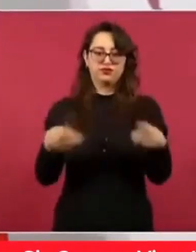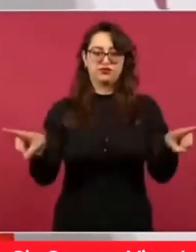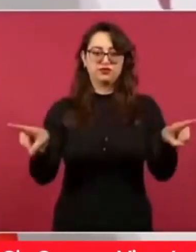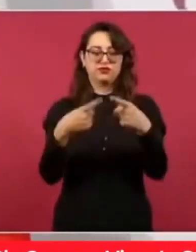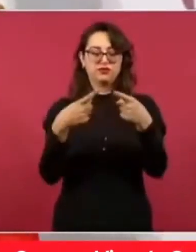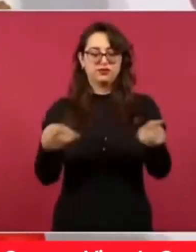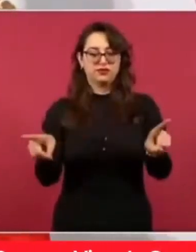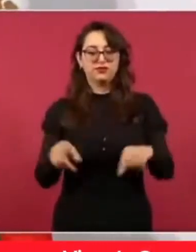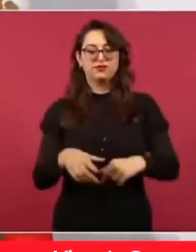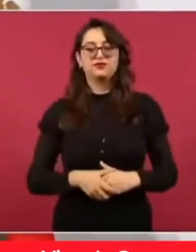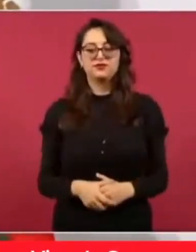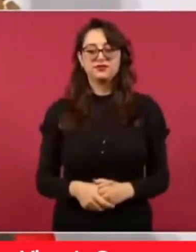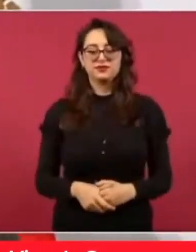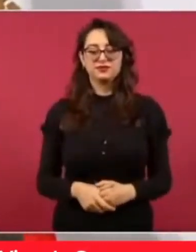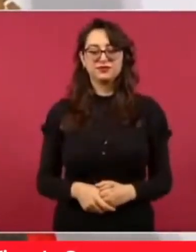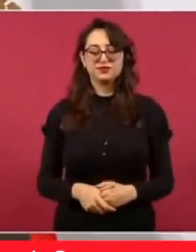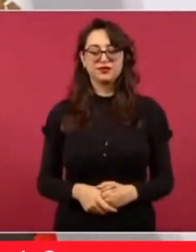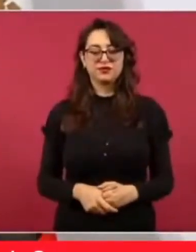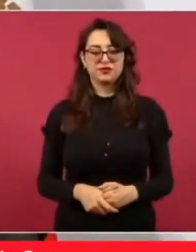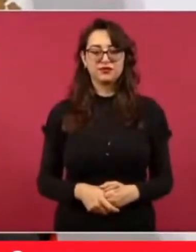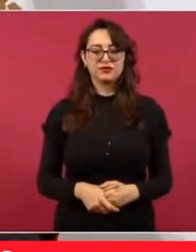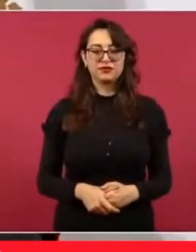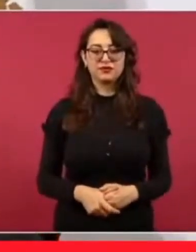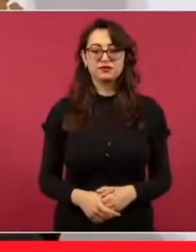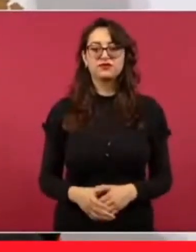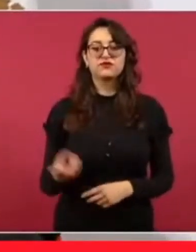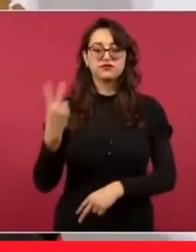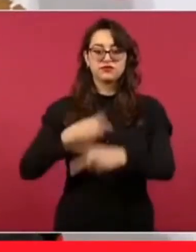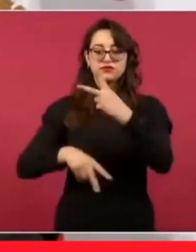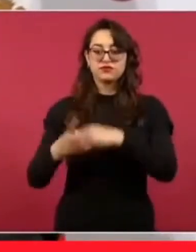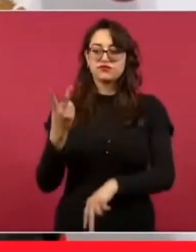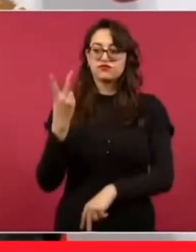concierto. Dos mujeres.